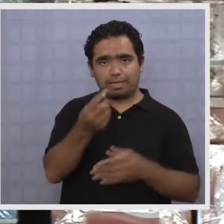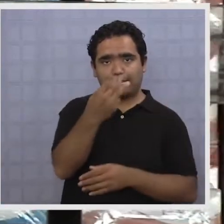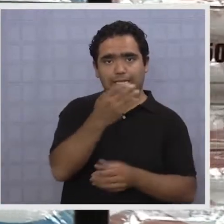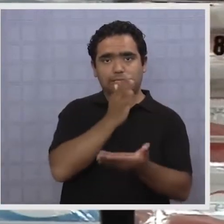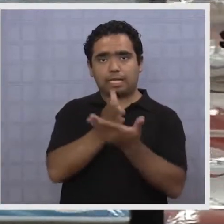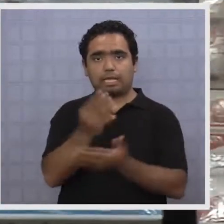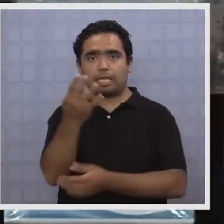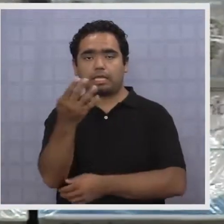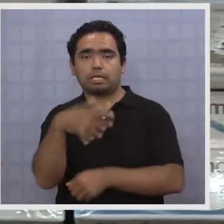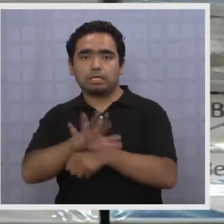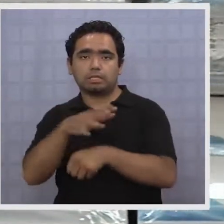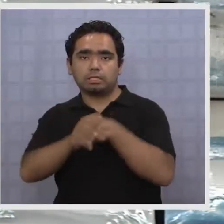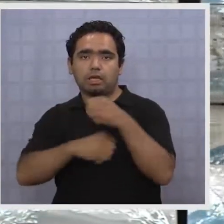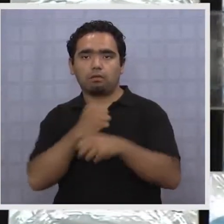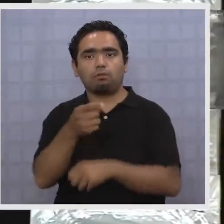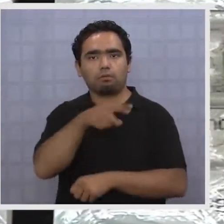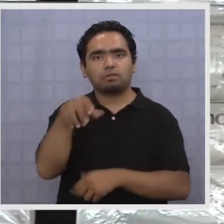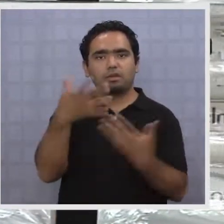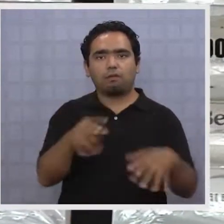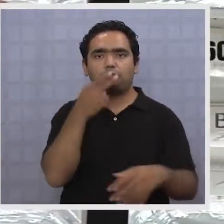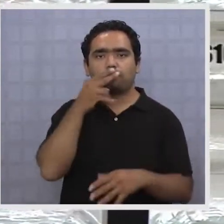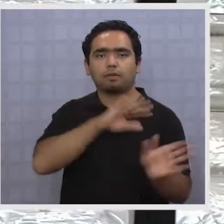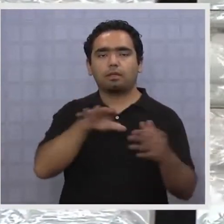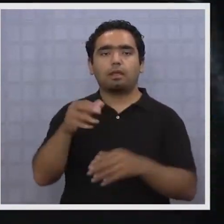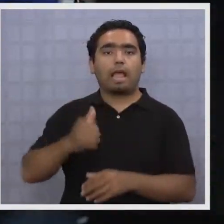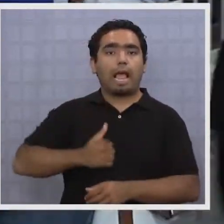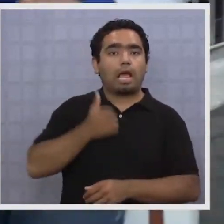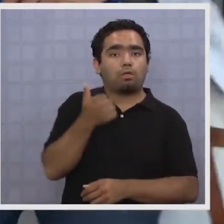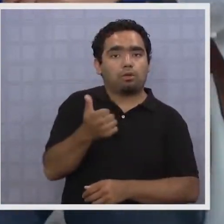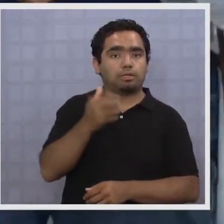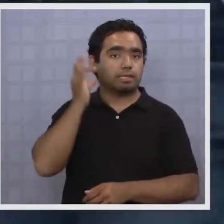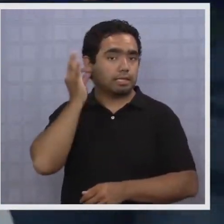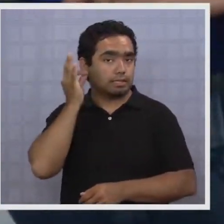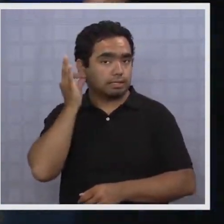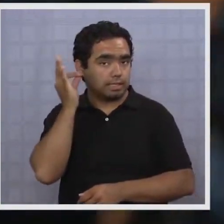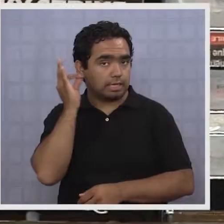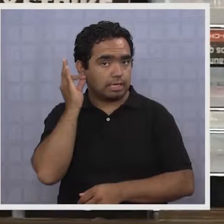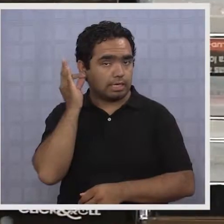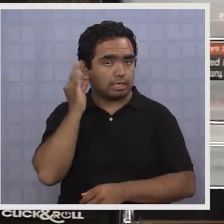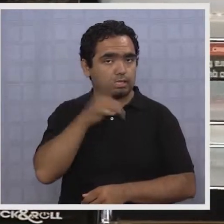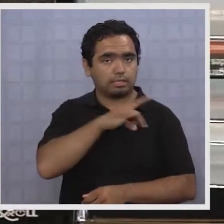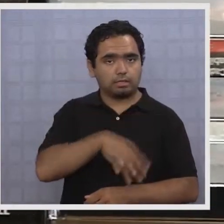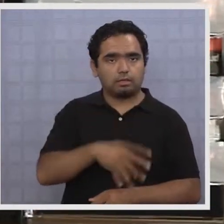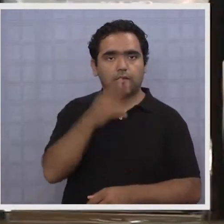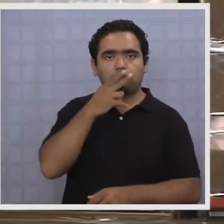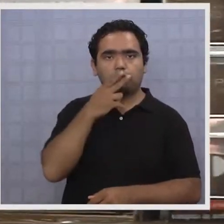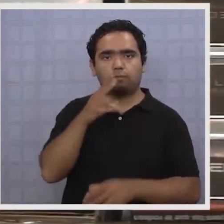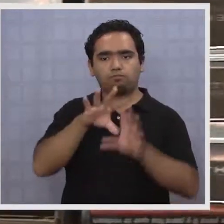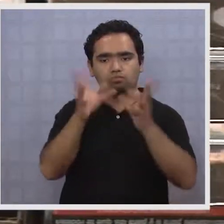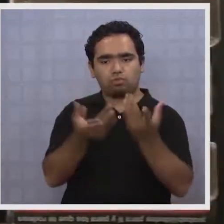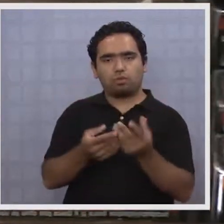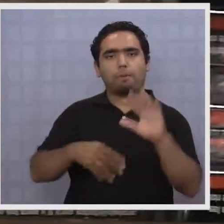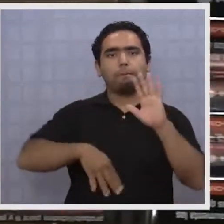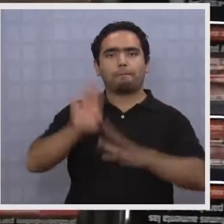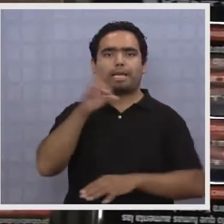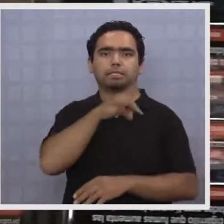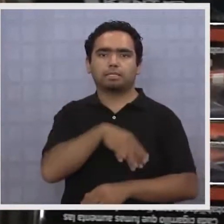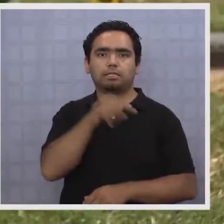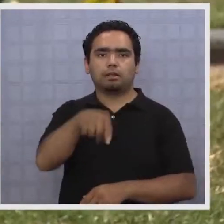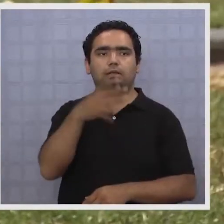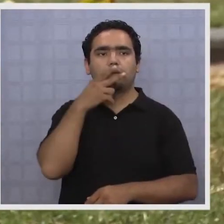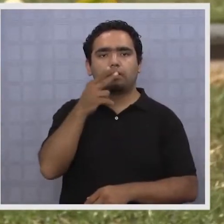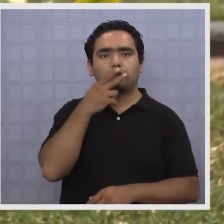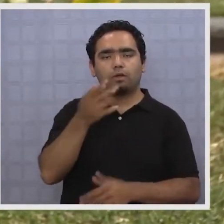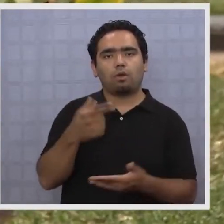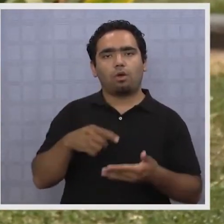años fuman con frecuencia. Las adolescentes chilenas son las más fumadoras del mundo y los jóvenes adolescentes los más fumadores de